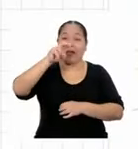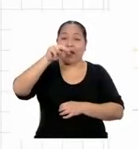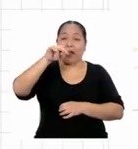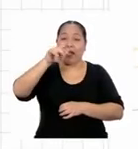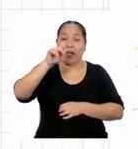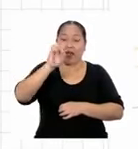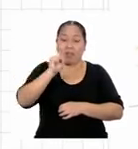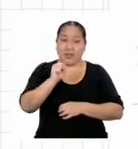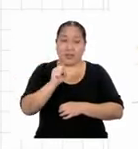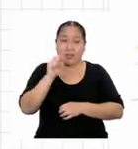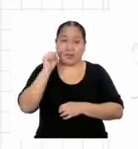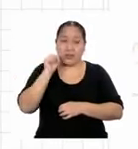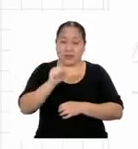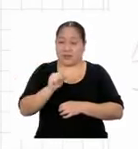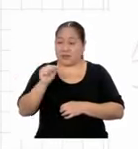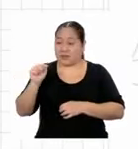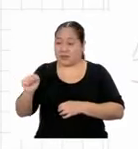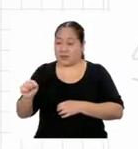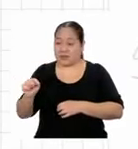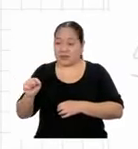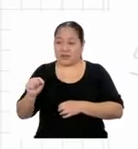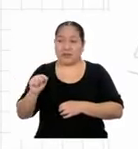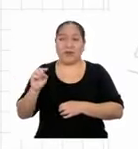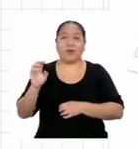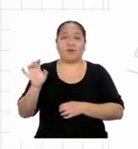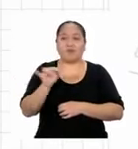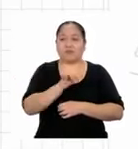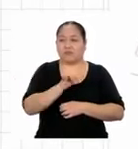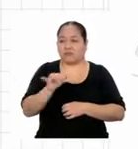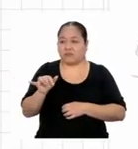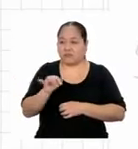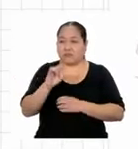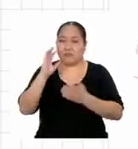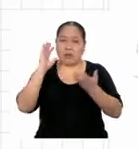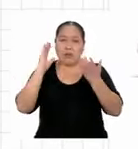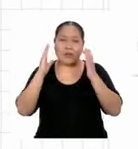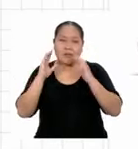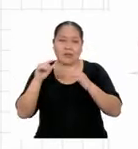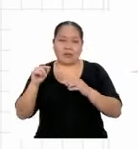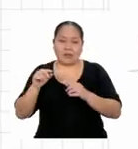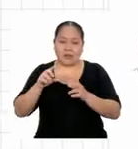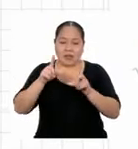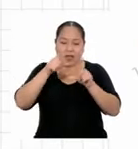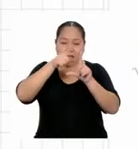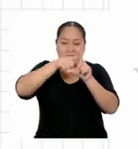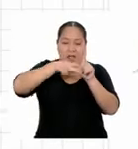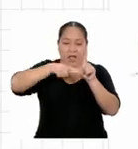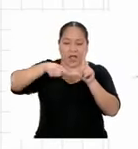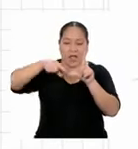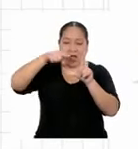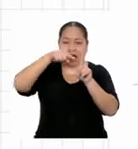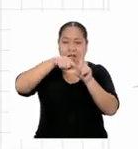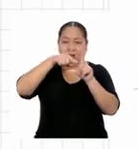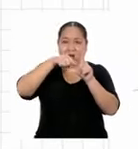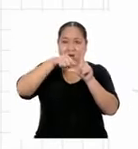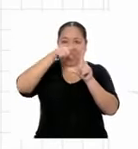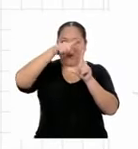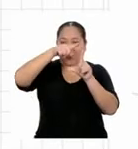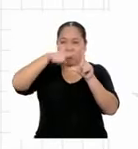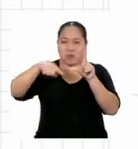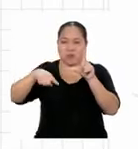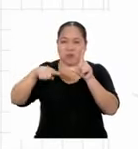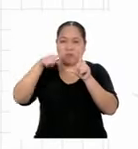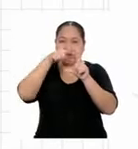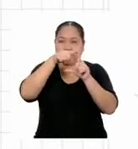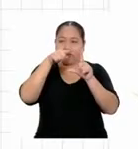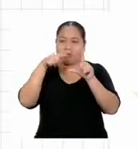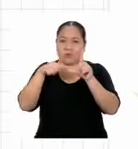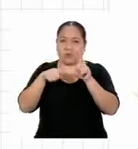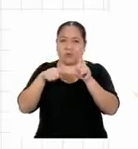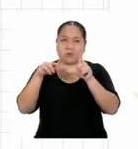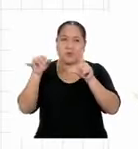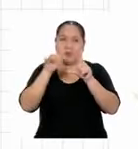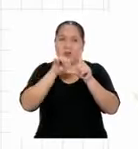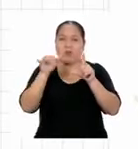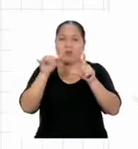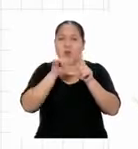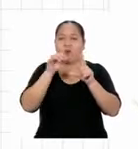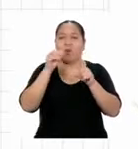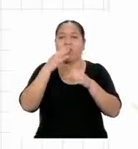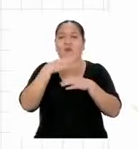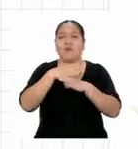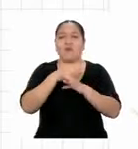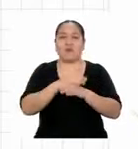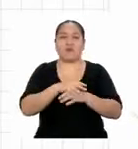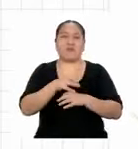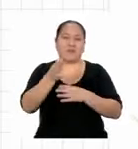sus lados homólogos son proporcionales. Y los ángulos que estos determinan son, respectivamente, de la misma medida.